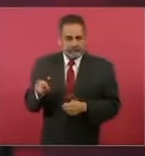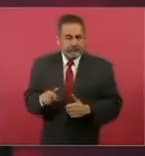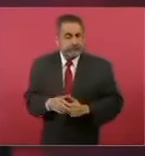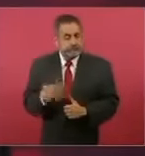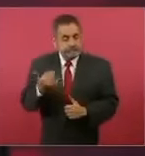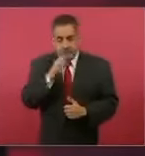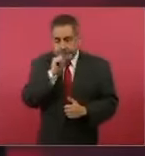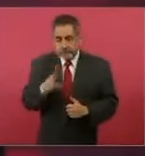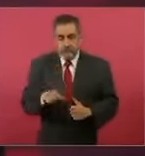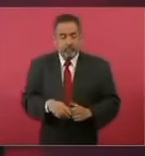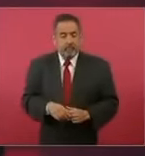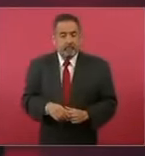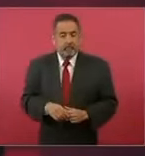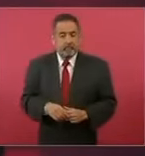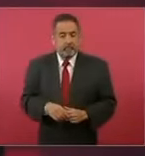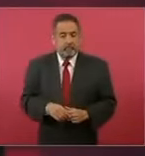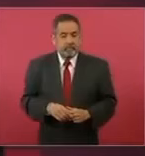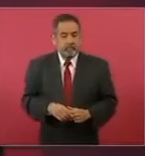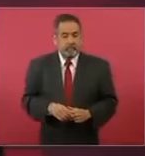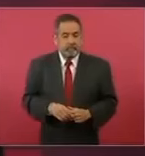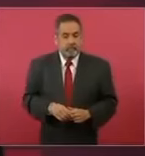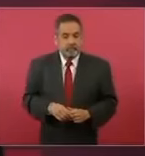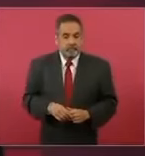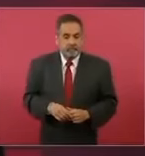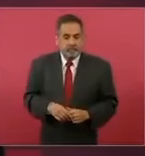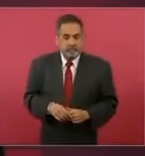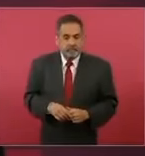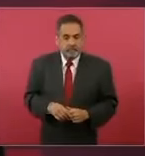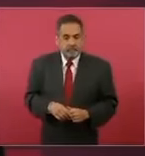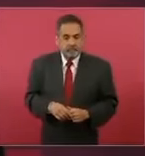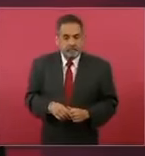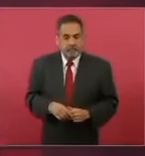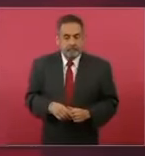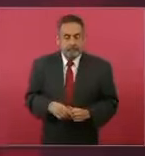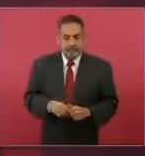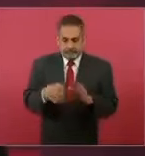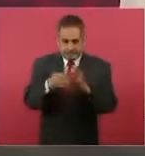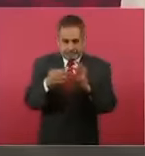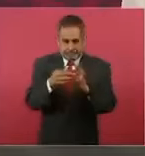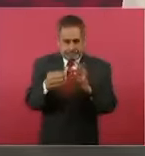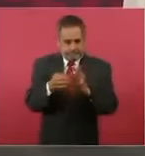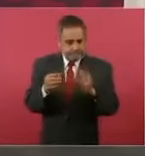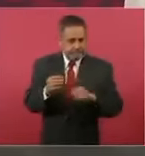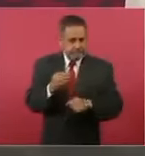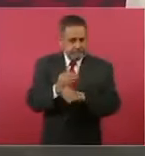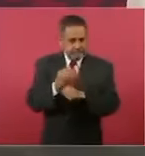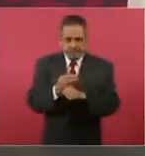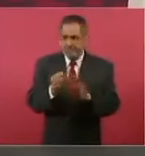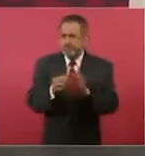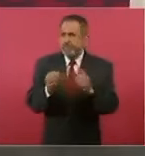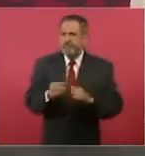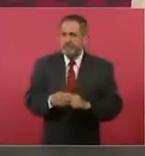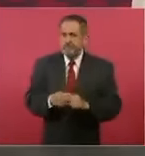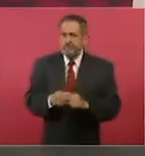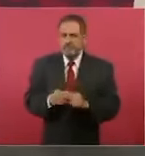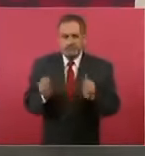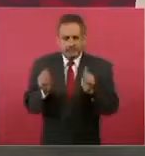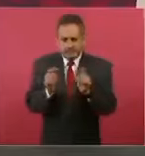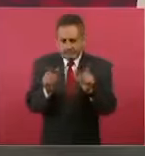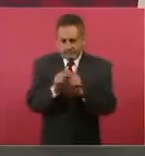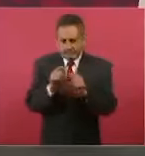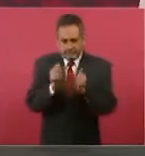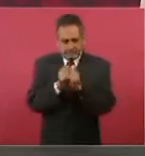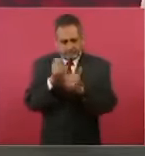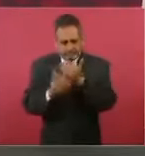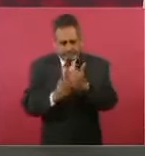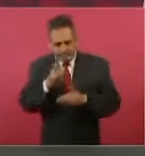y de manera muy respetuosa